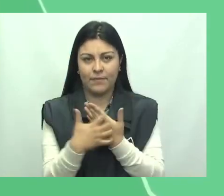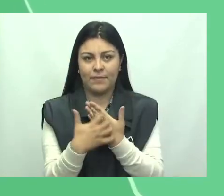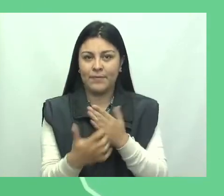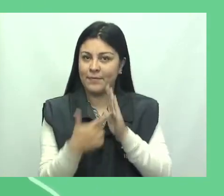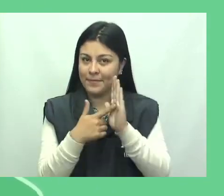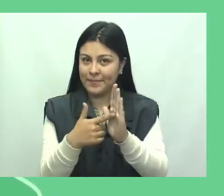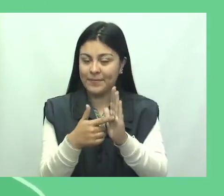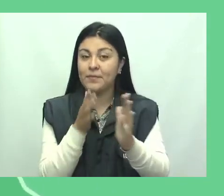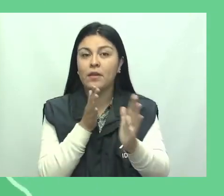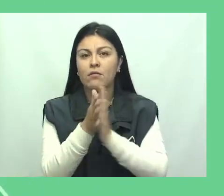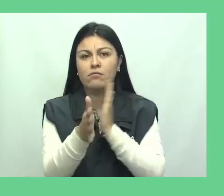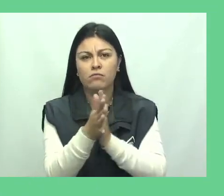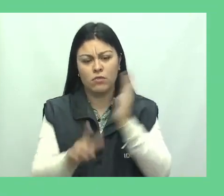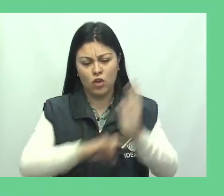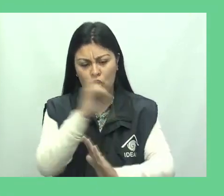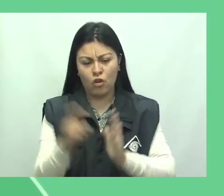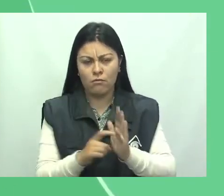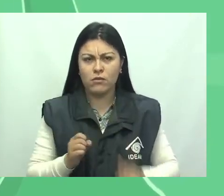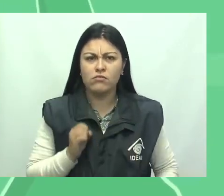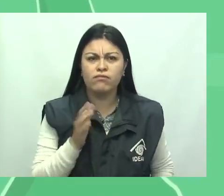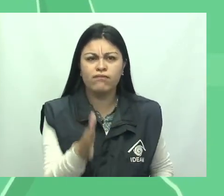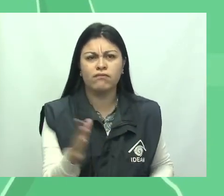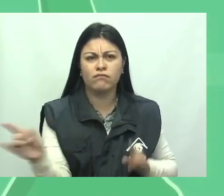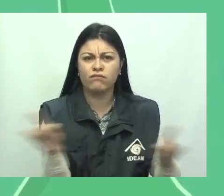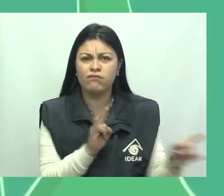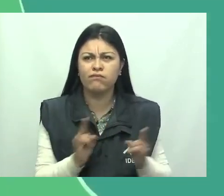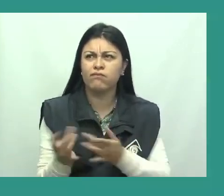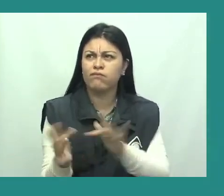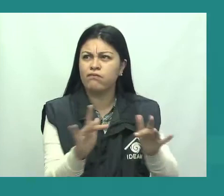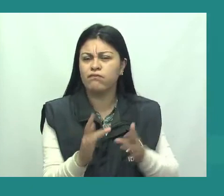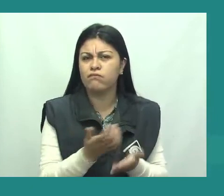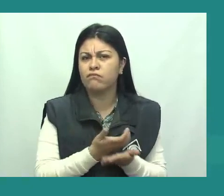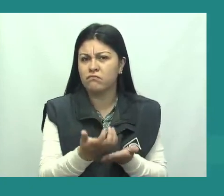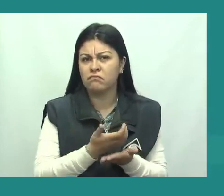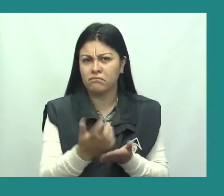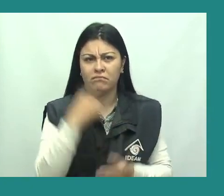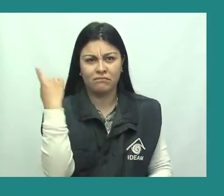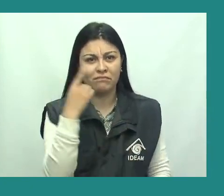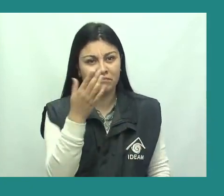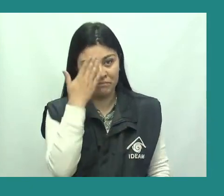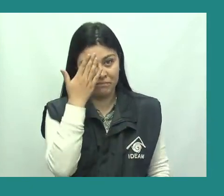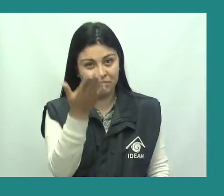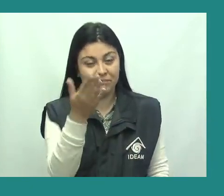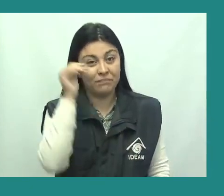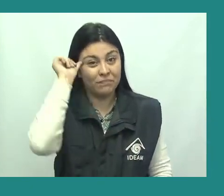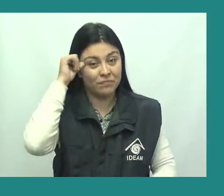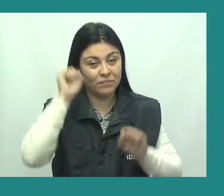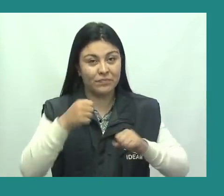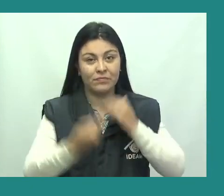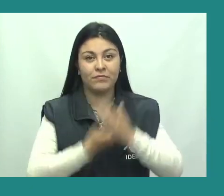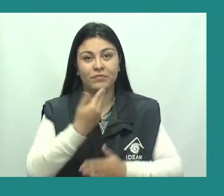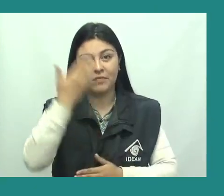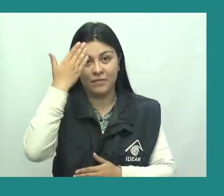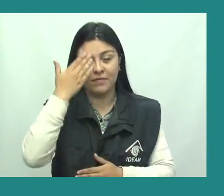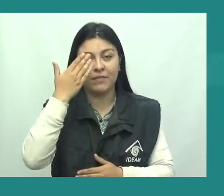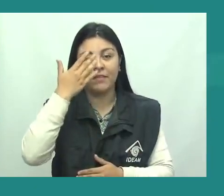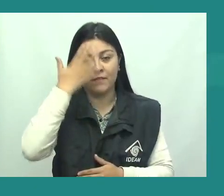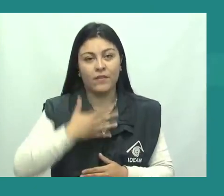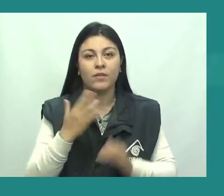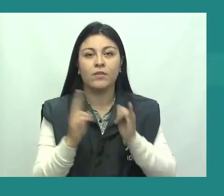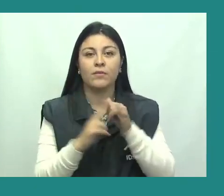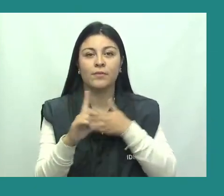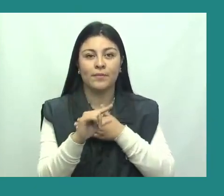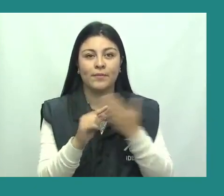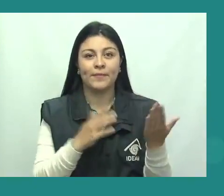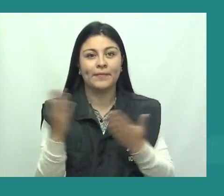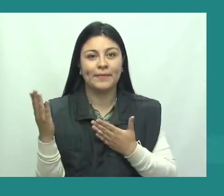Google Play o App Store. Información en tiempo real, detallada, satelital, recomendaciones y muchas opciones de interacción. Síganos a través